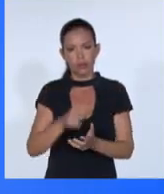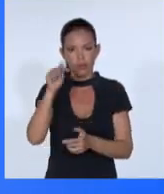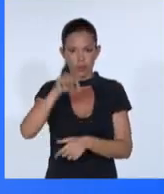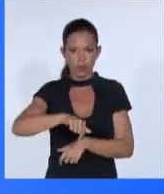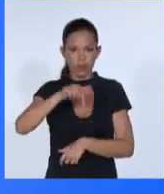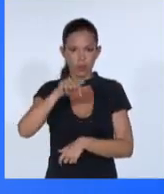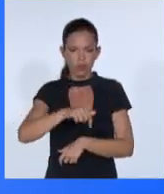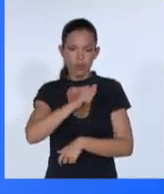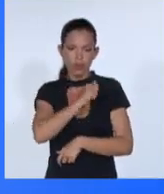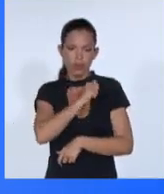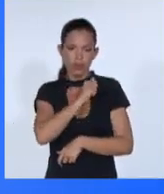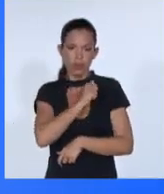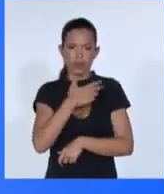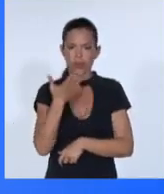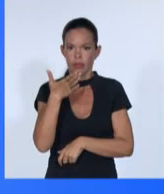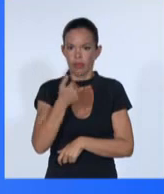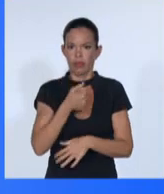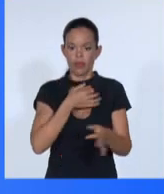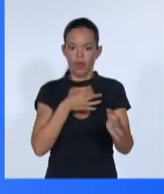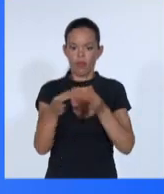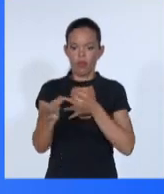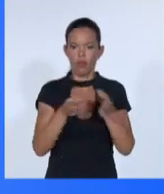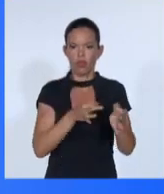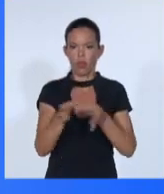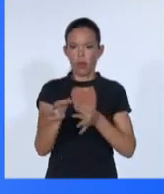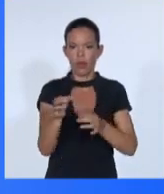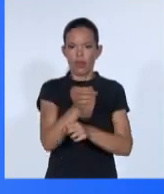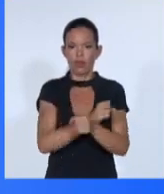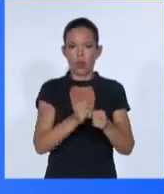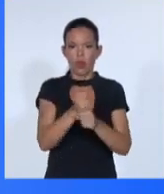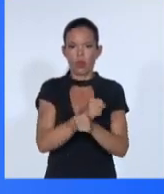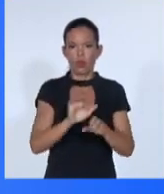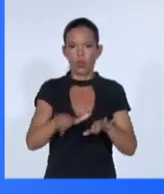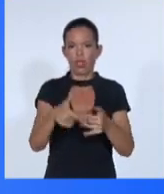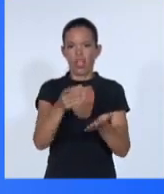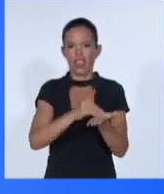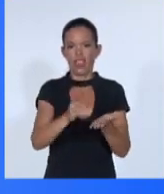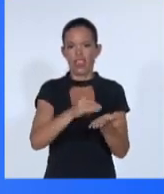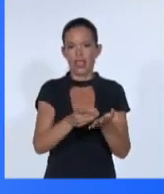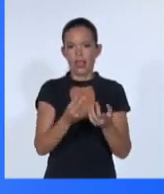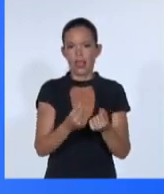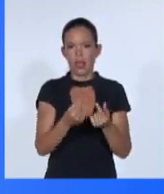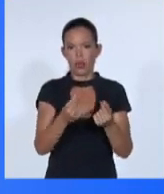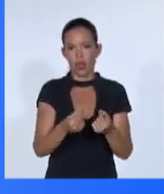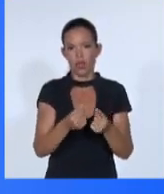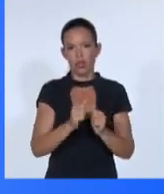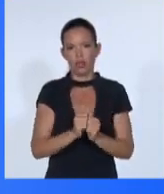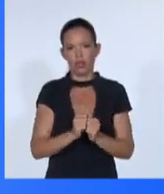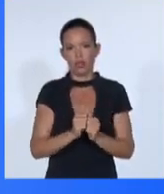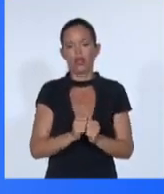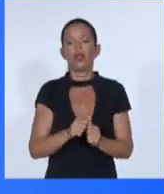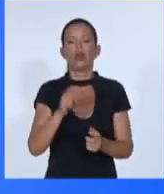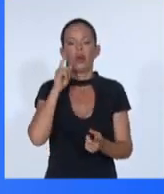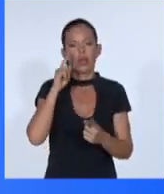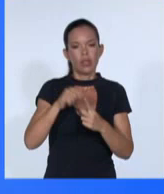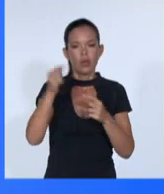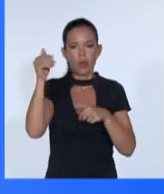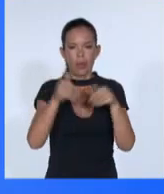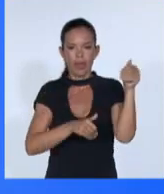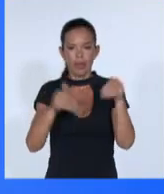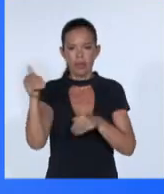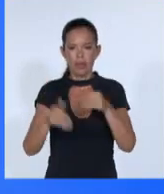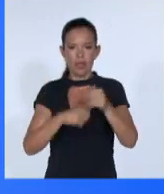mejor arquitectura global de la deuda soberana con la participación del sur, que haga posible la aplicación de un trato justo,